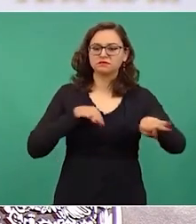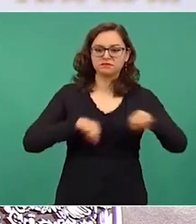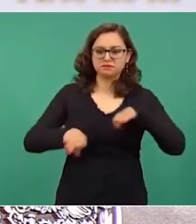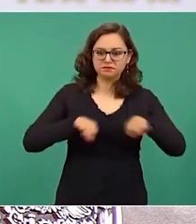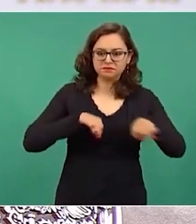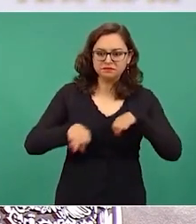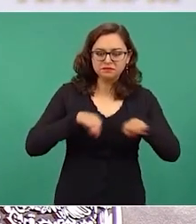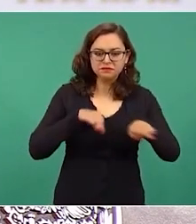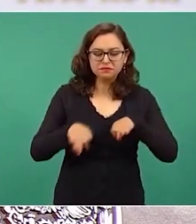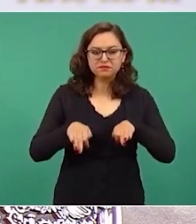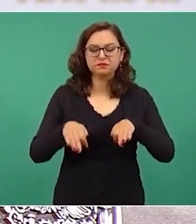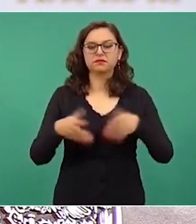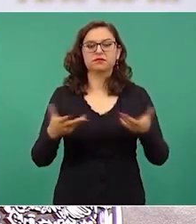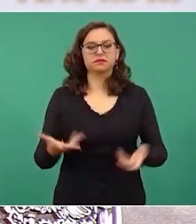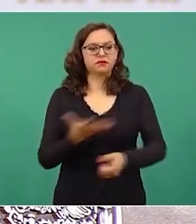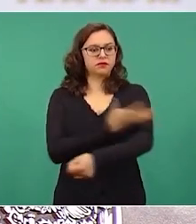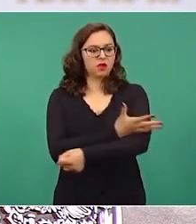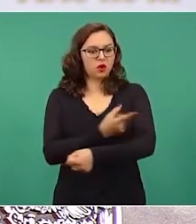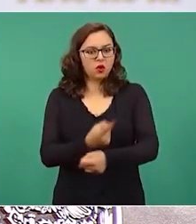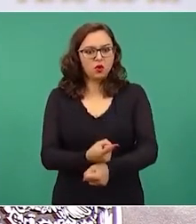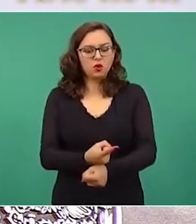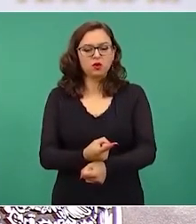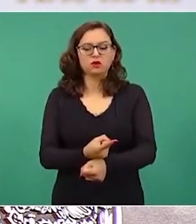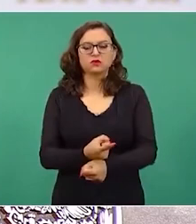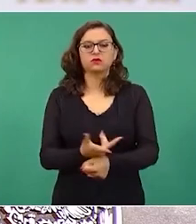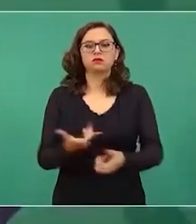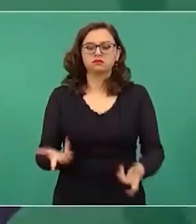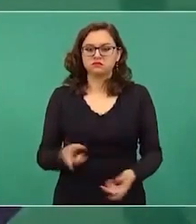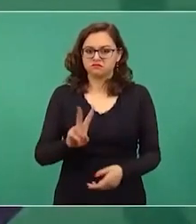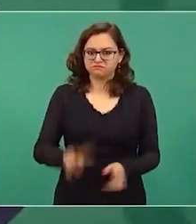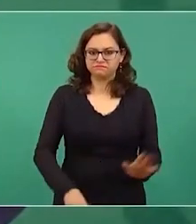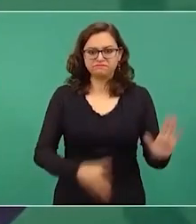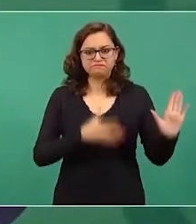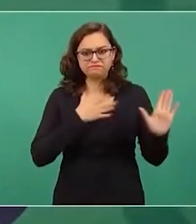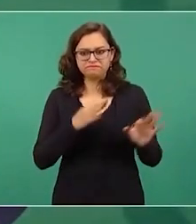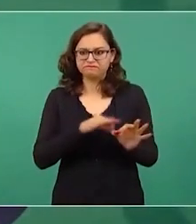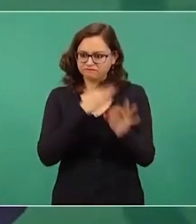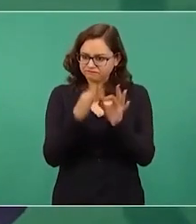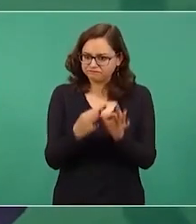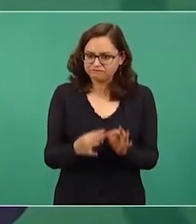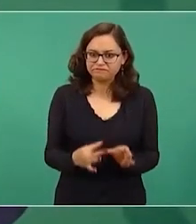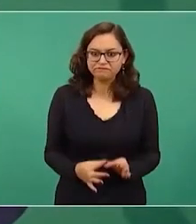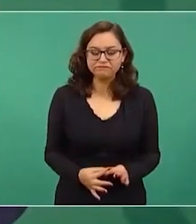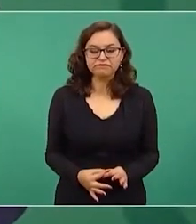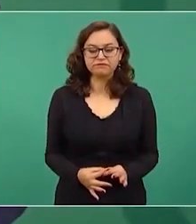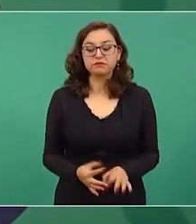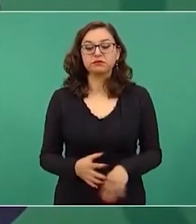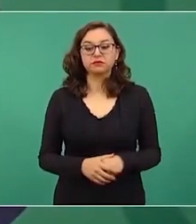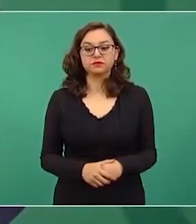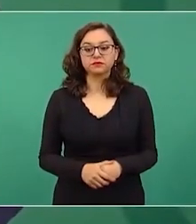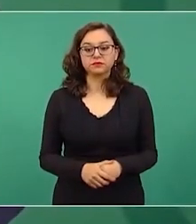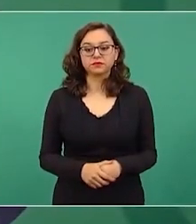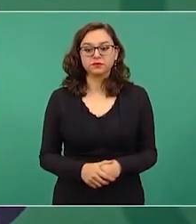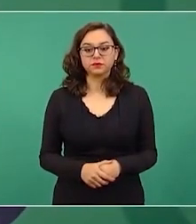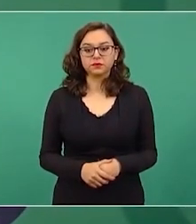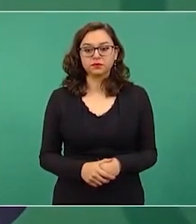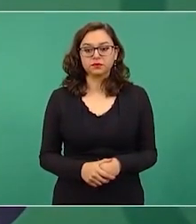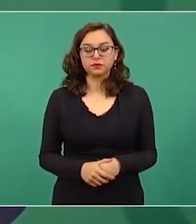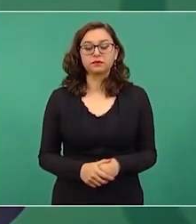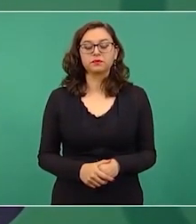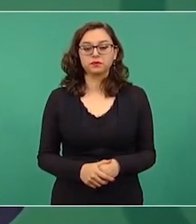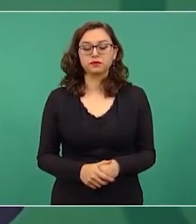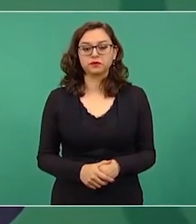honesta con convicciones y si este